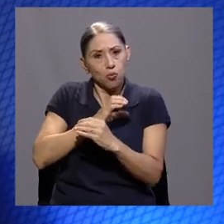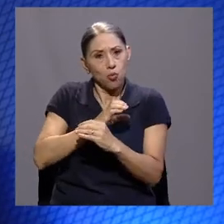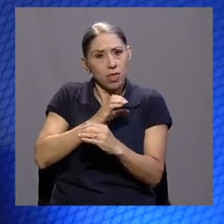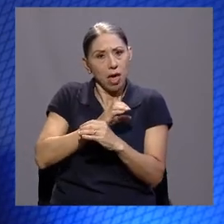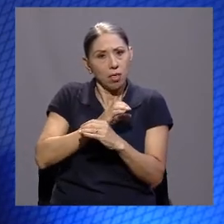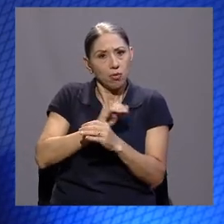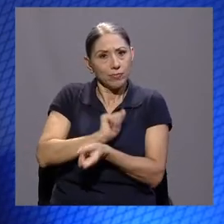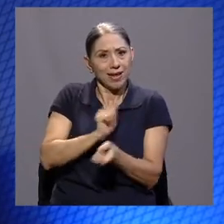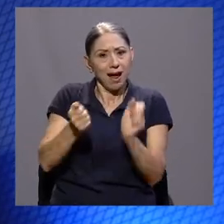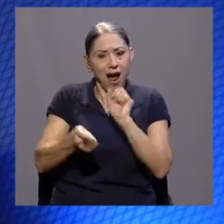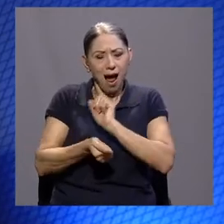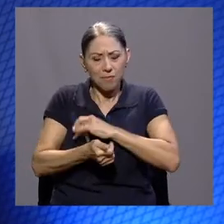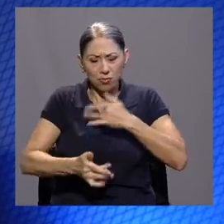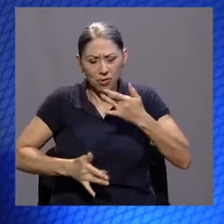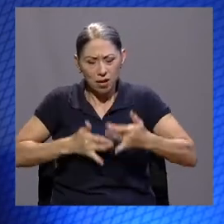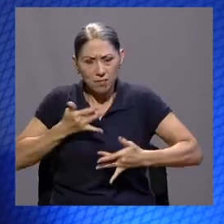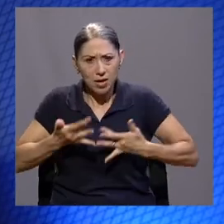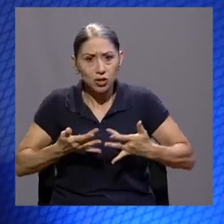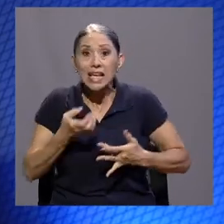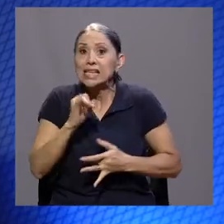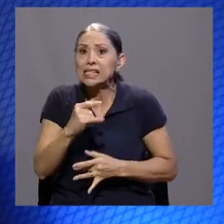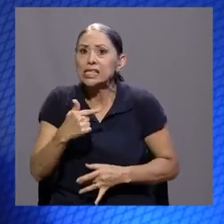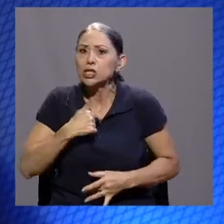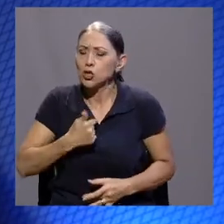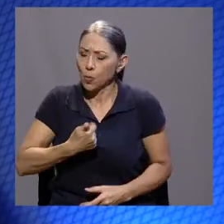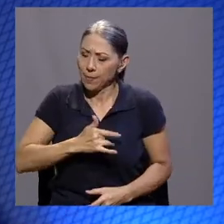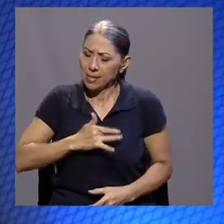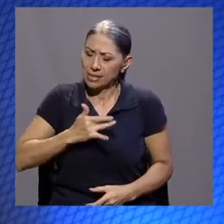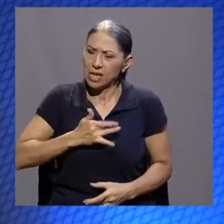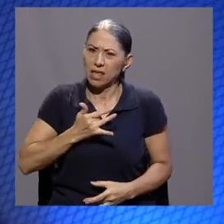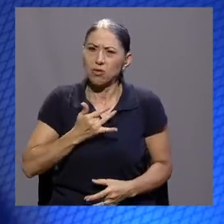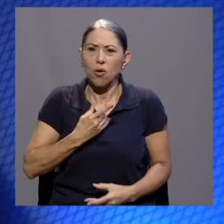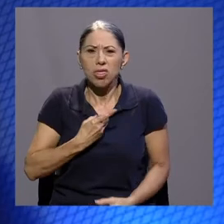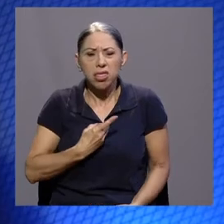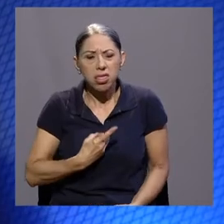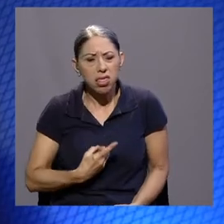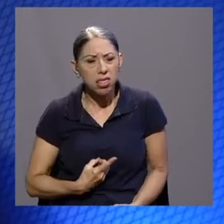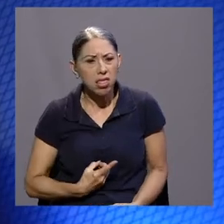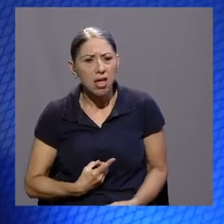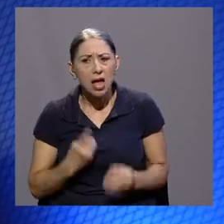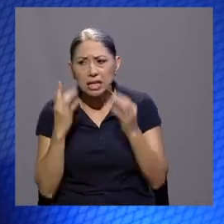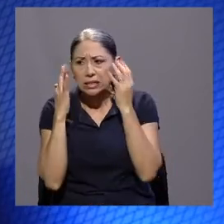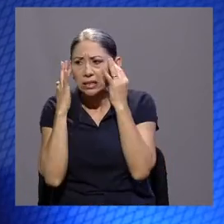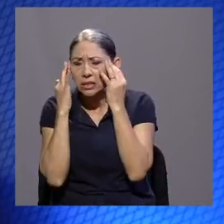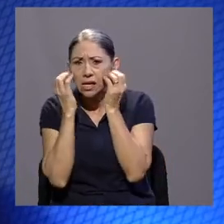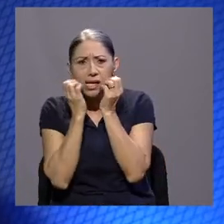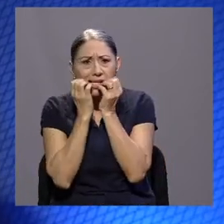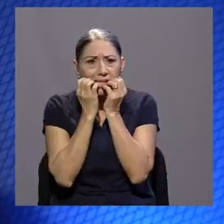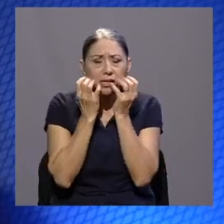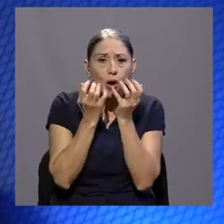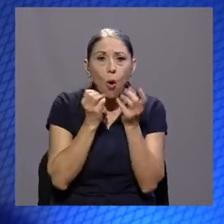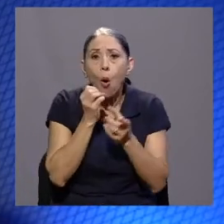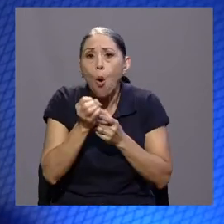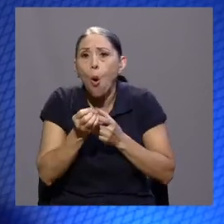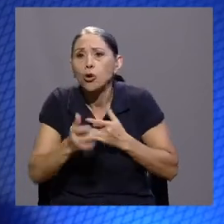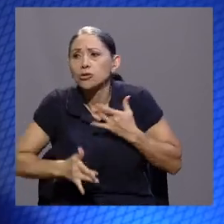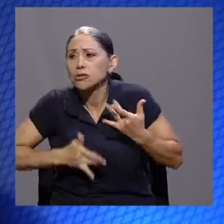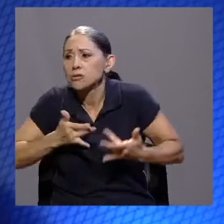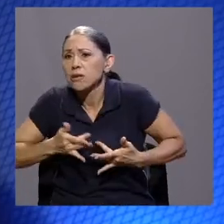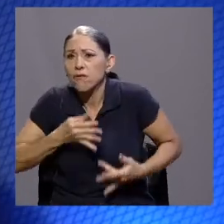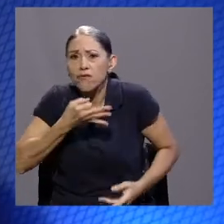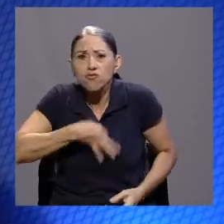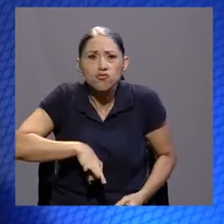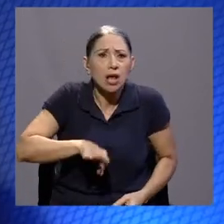Si yo me empiezo a sentir un poco como depresiva o ansiosa, o el nivel de la frustración ha cambiado,